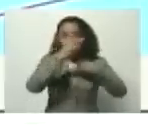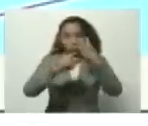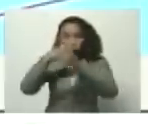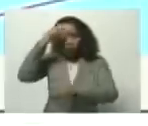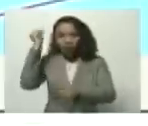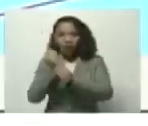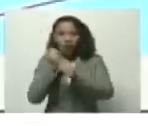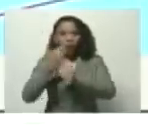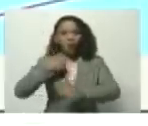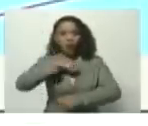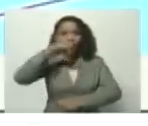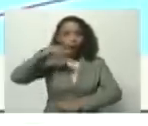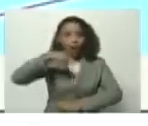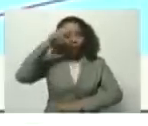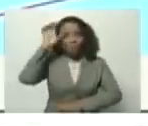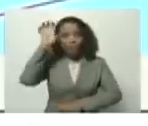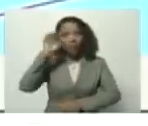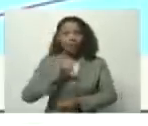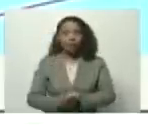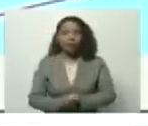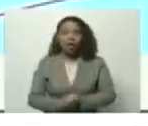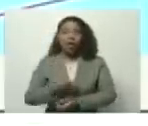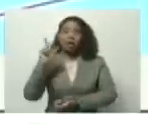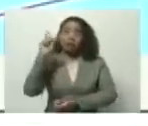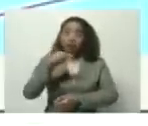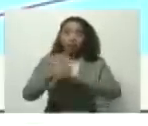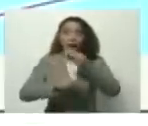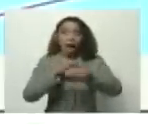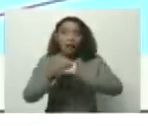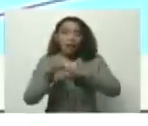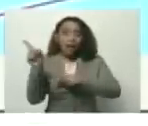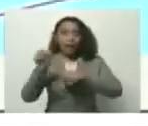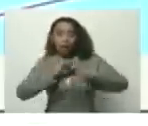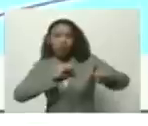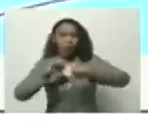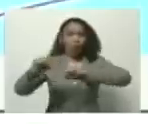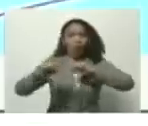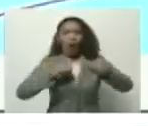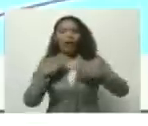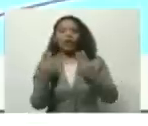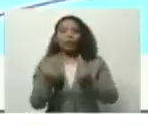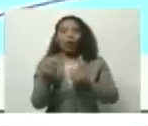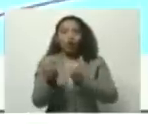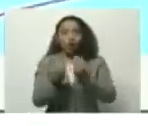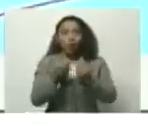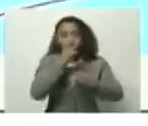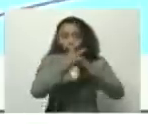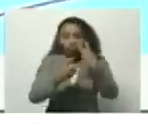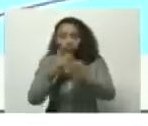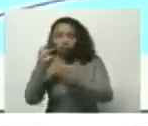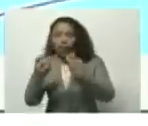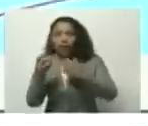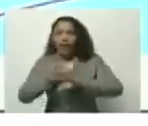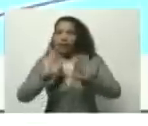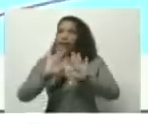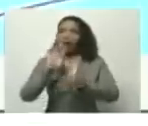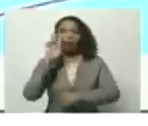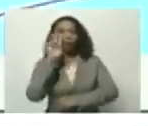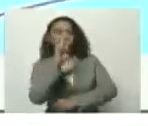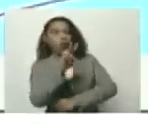en nuestro país. Bueno, también para dinamizar este motor de la economía como es el motor turismo. Ya hemos visto